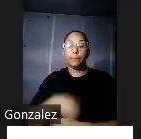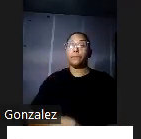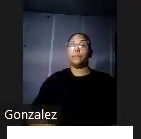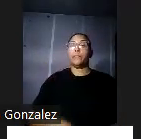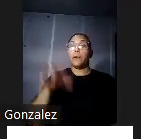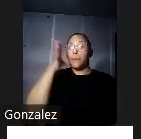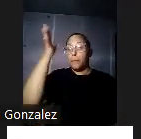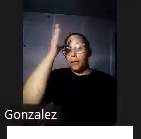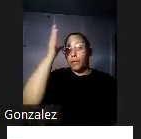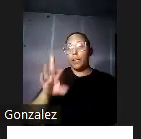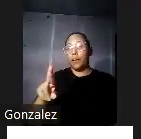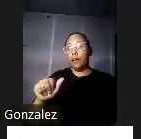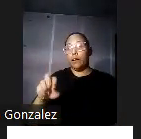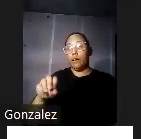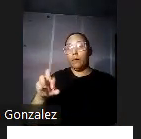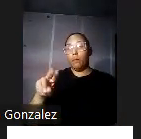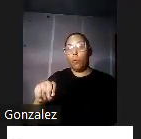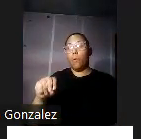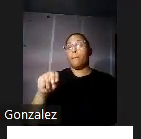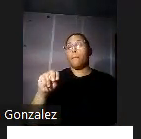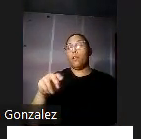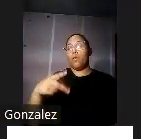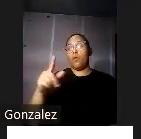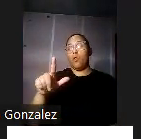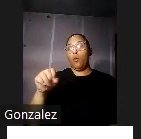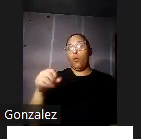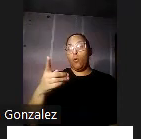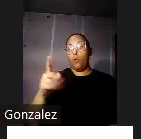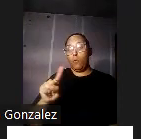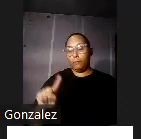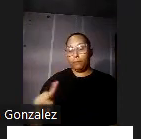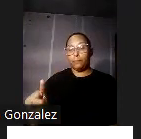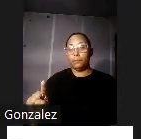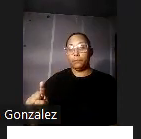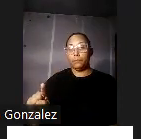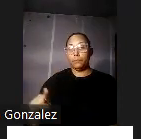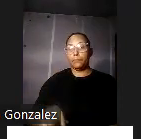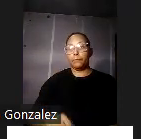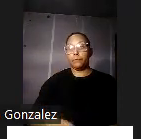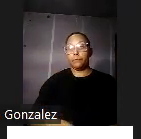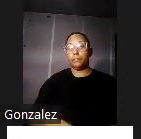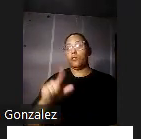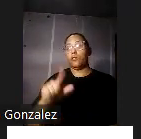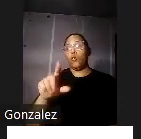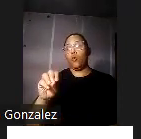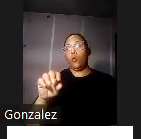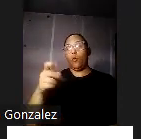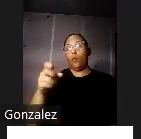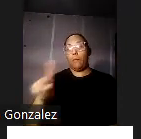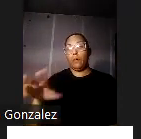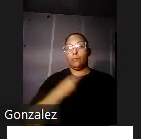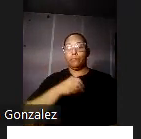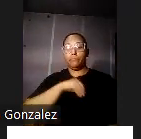López era considerado para esa época un radical y López fue el dueño de la